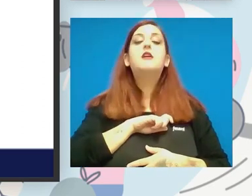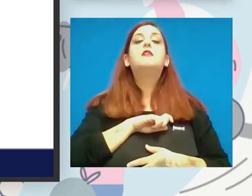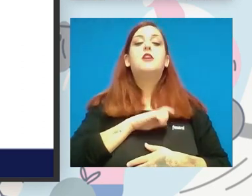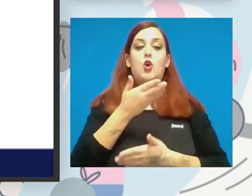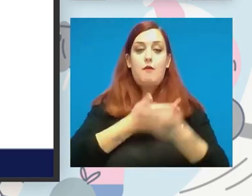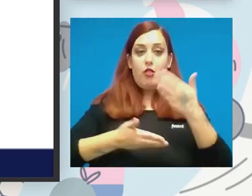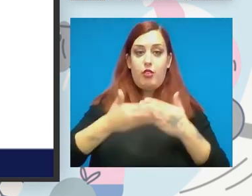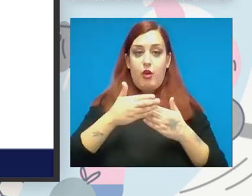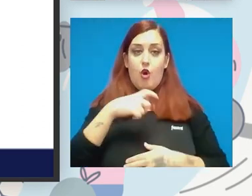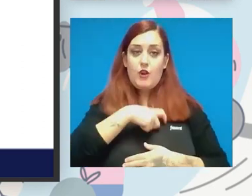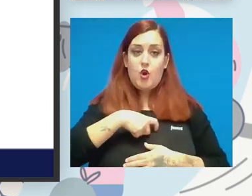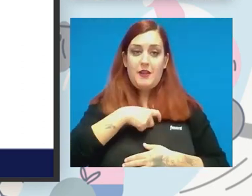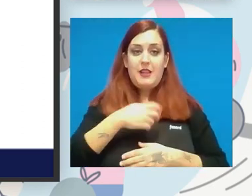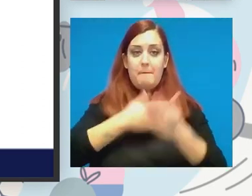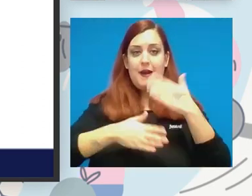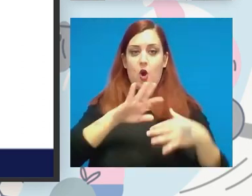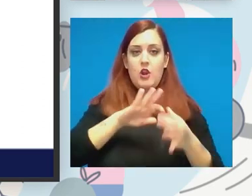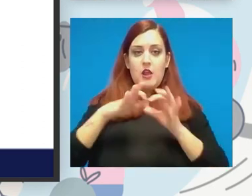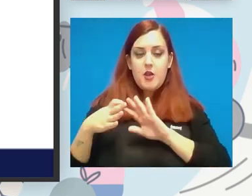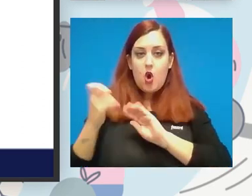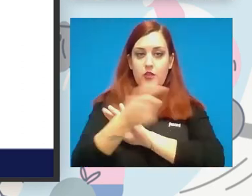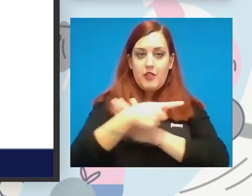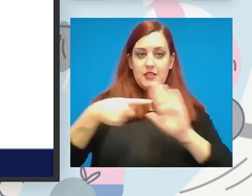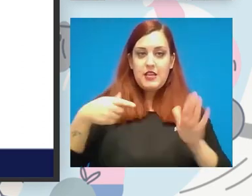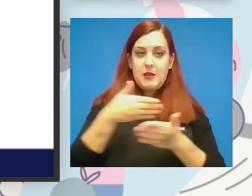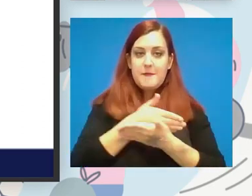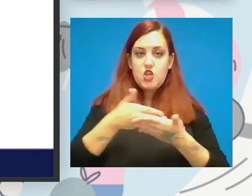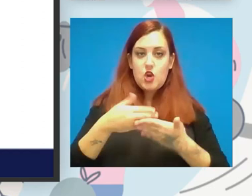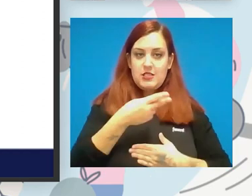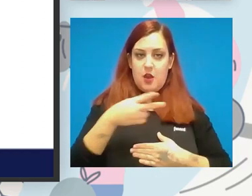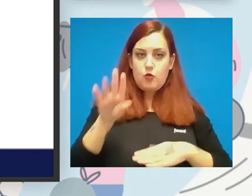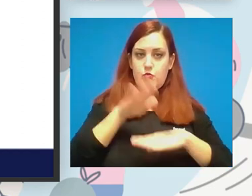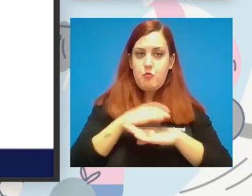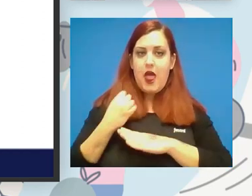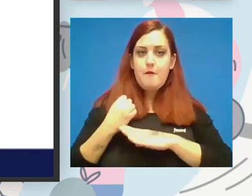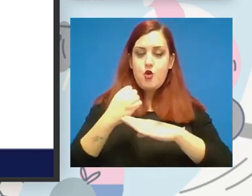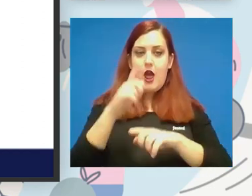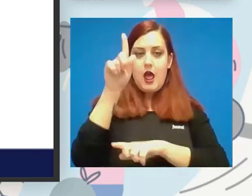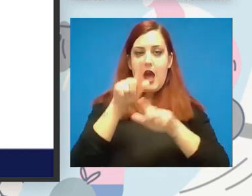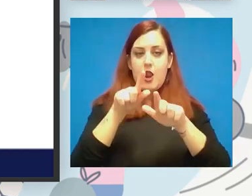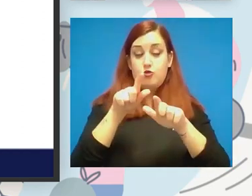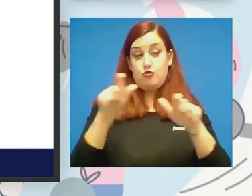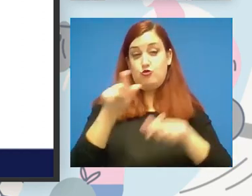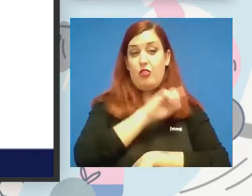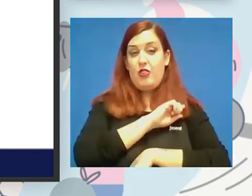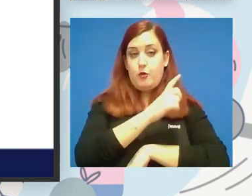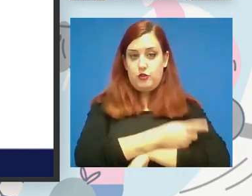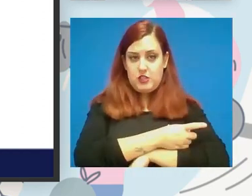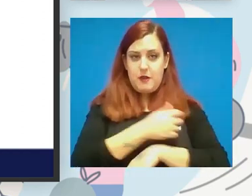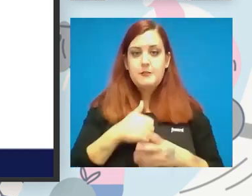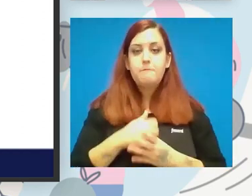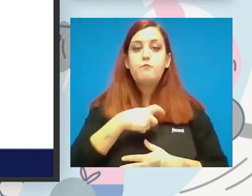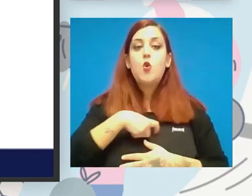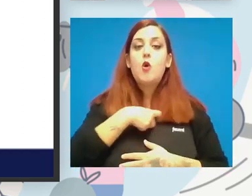16 millones de euros para apoyar a nuestros deportistas pues fijaros quería compartir porque hoy tuvimos una comisión de los 276